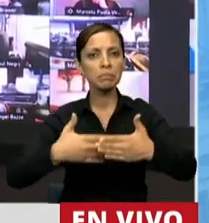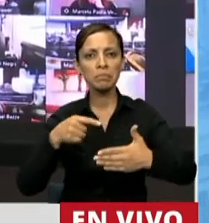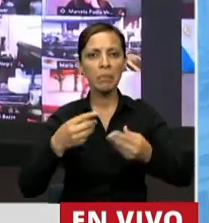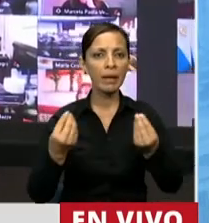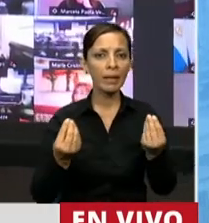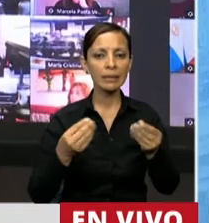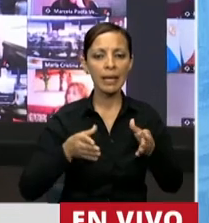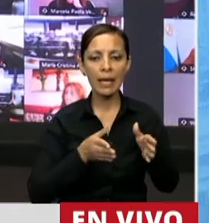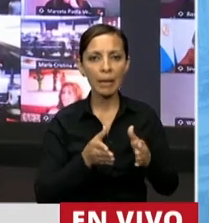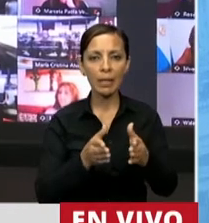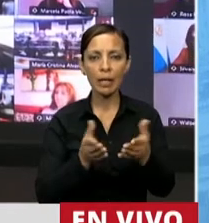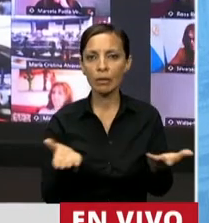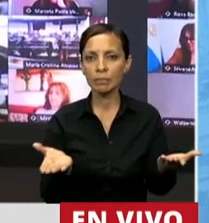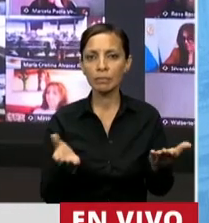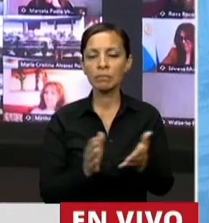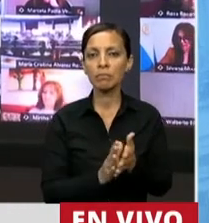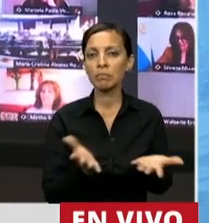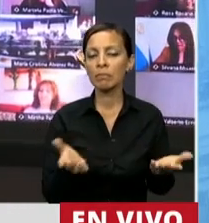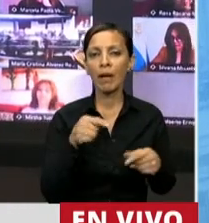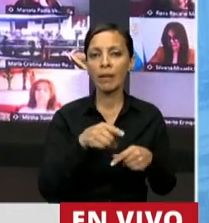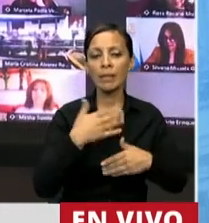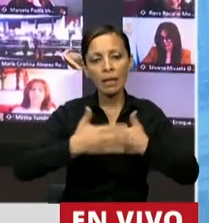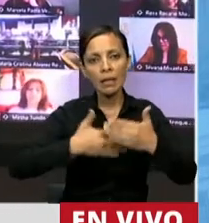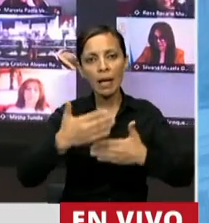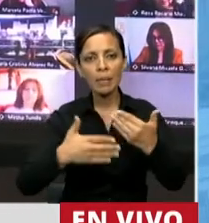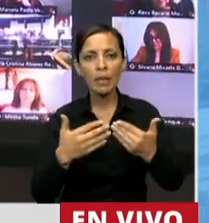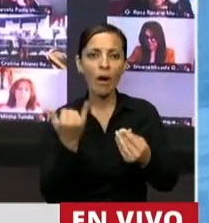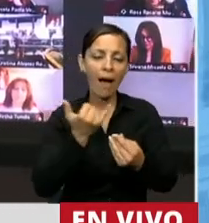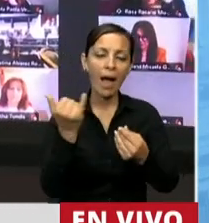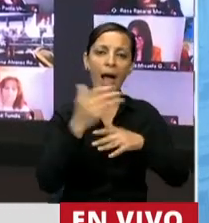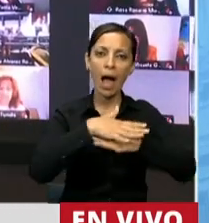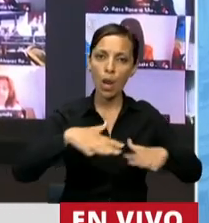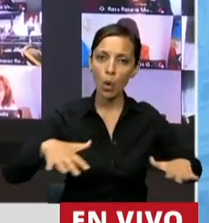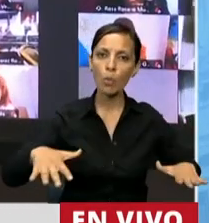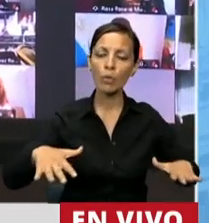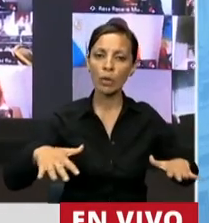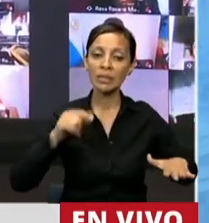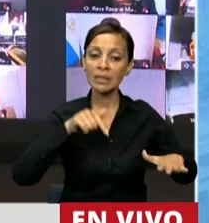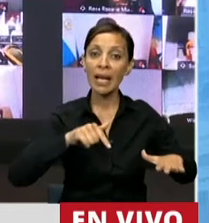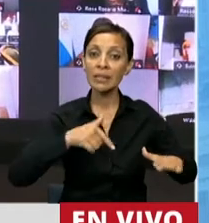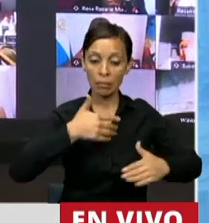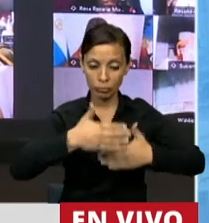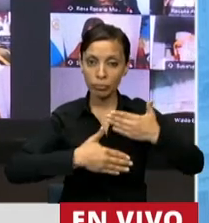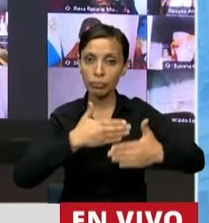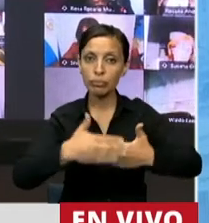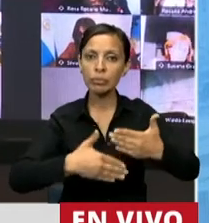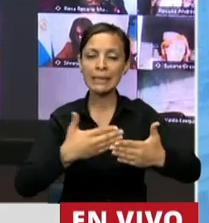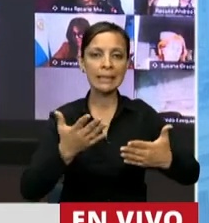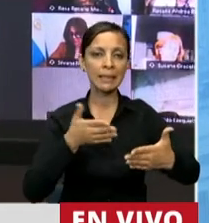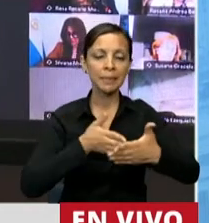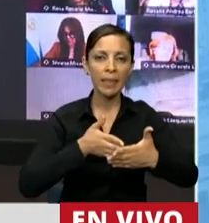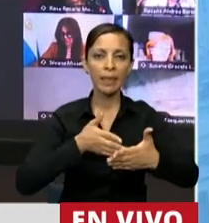camino de este proceso, que sin lugar a dudas en muchos de nuestros alumnos, estas trayectorias se han visto